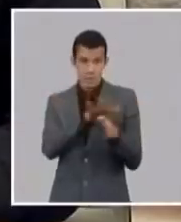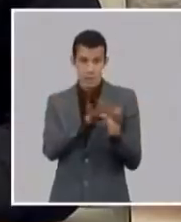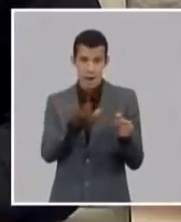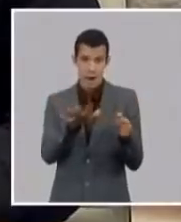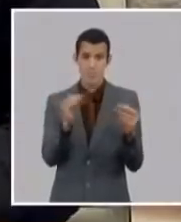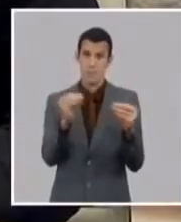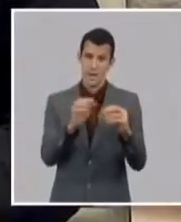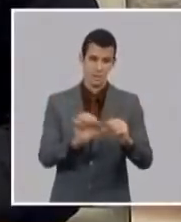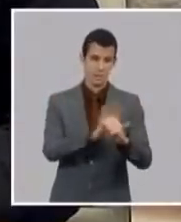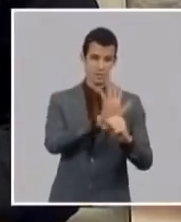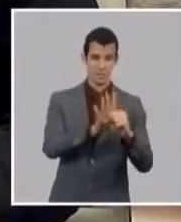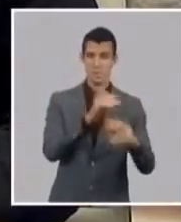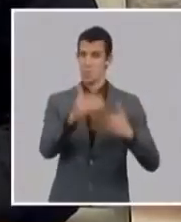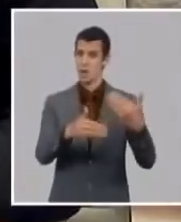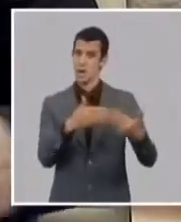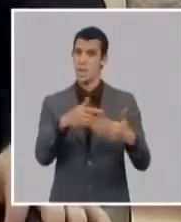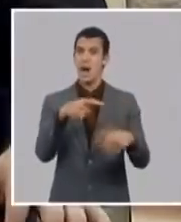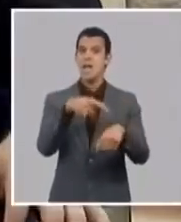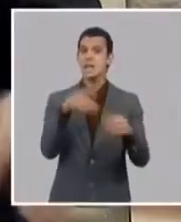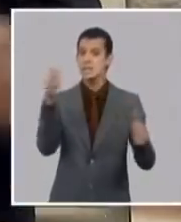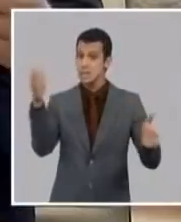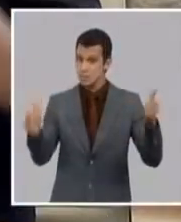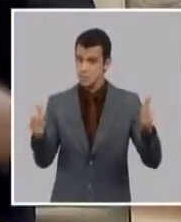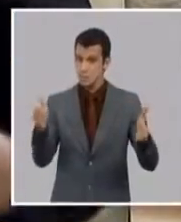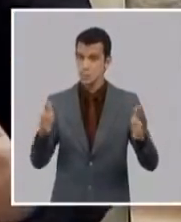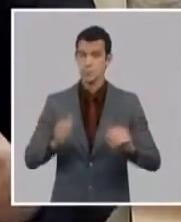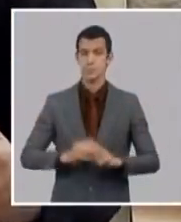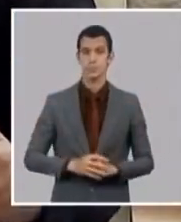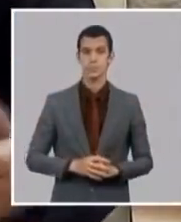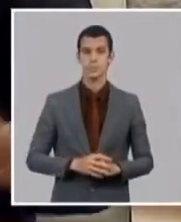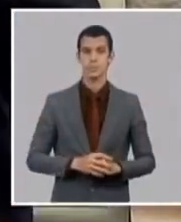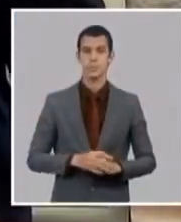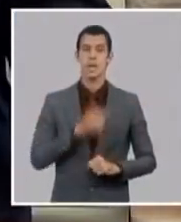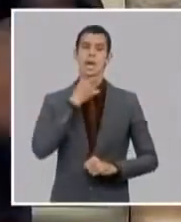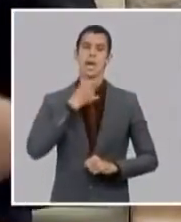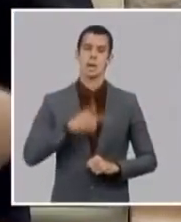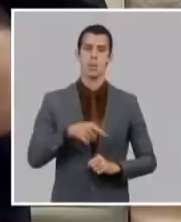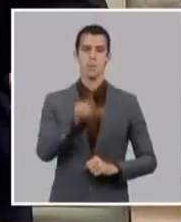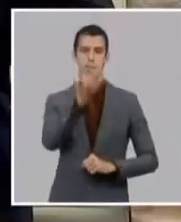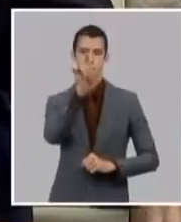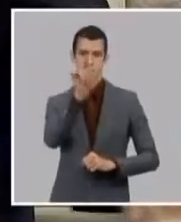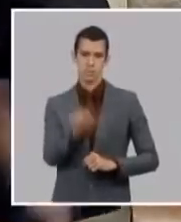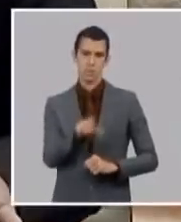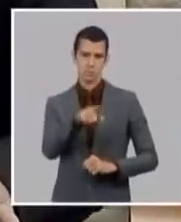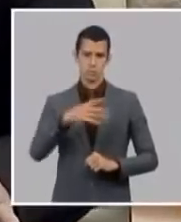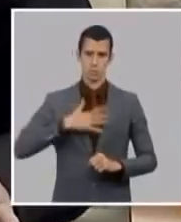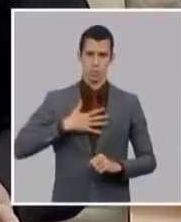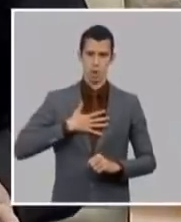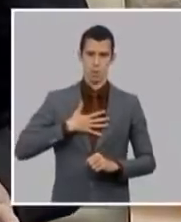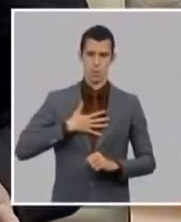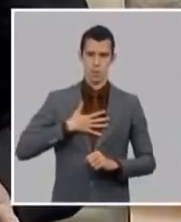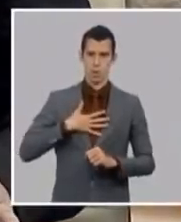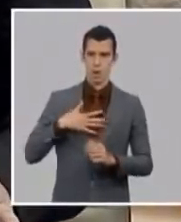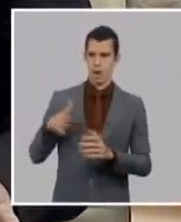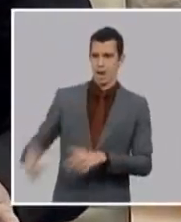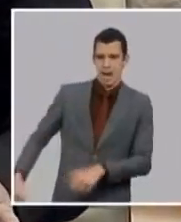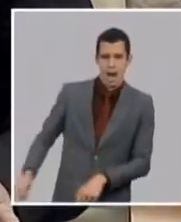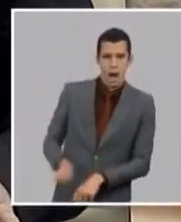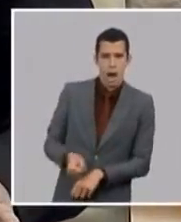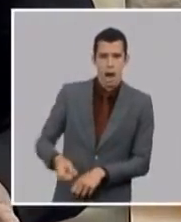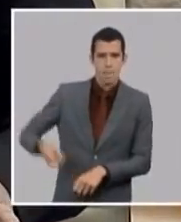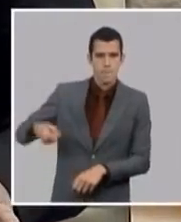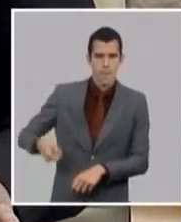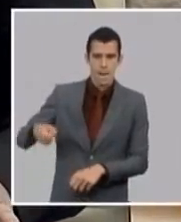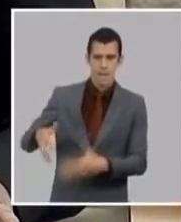la importación por la vía del pasajero es decir el equipaje acompañante en el viaje